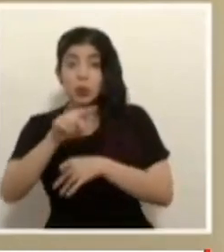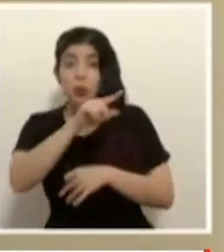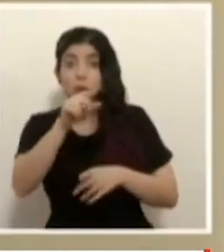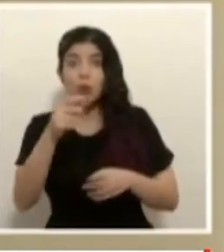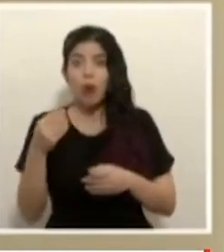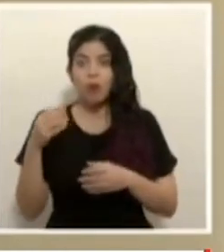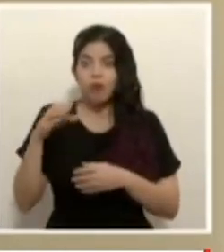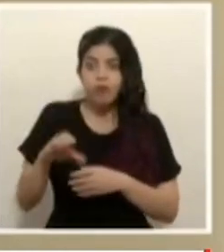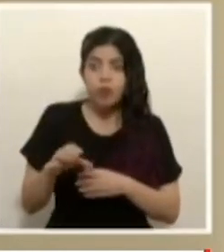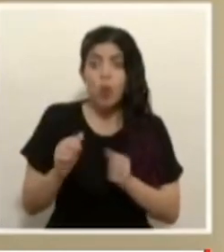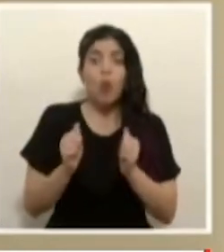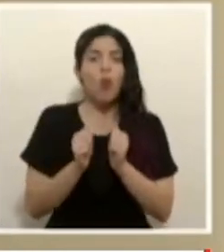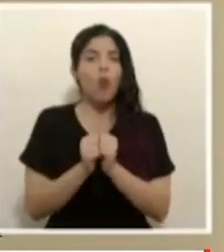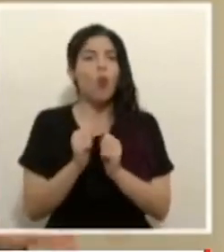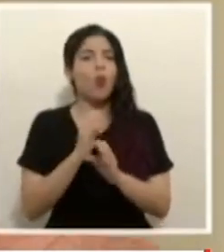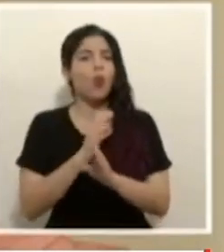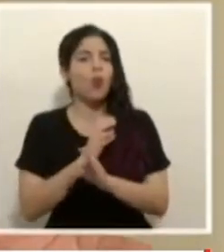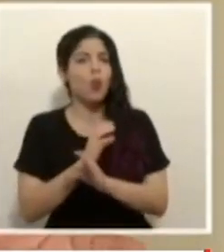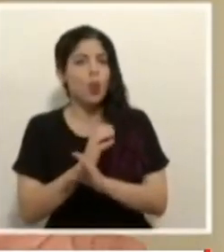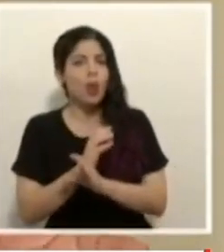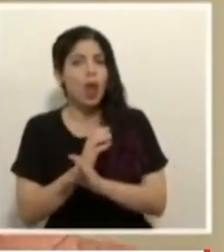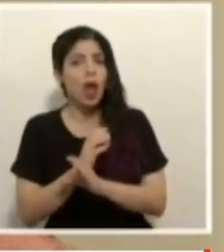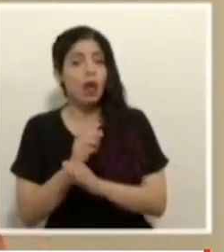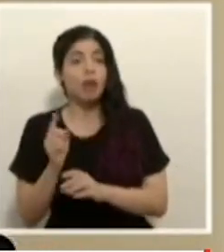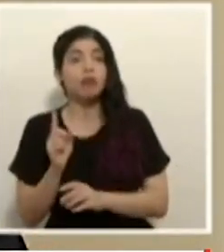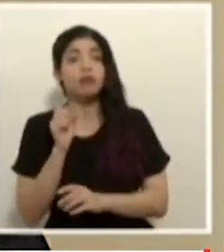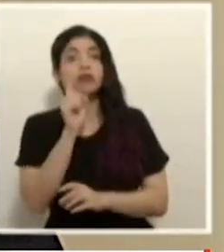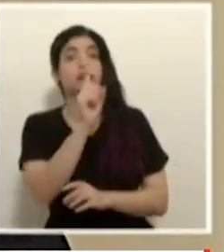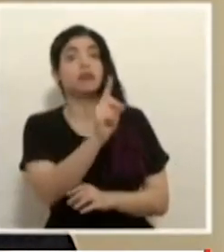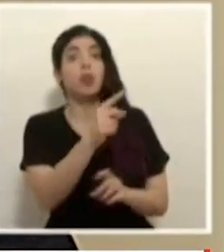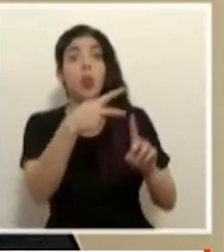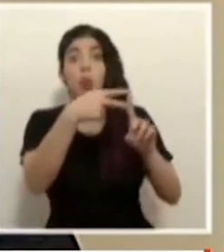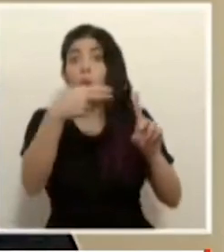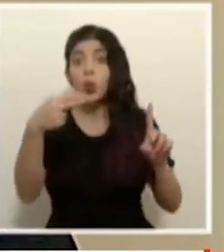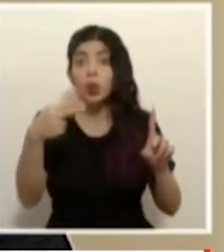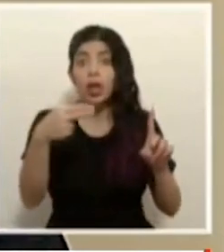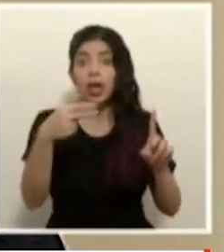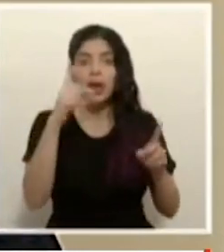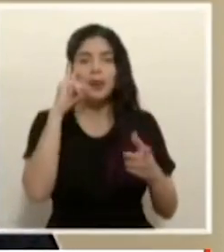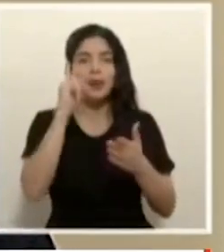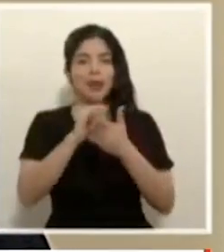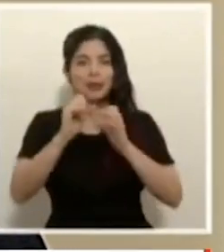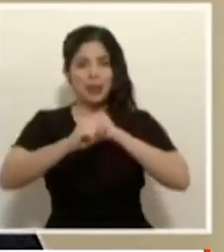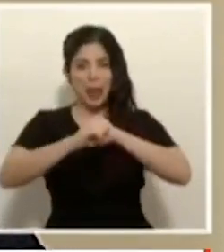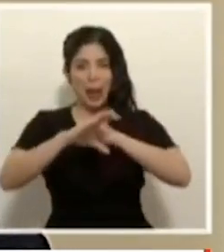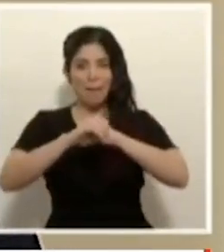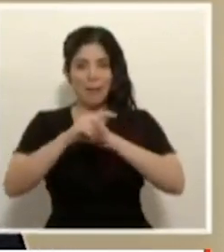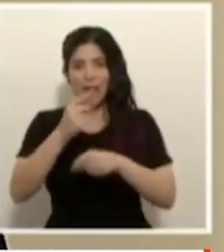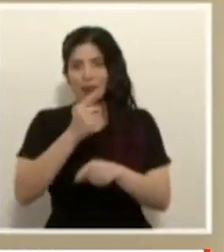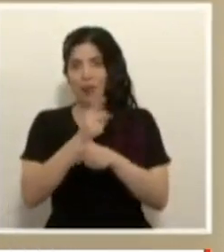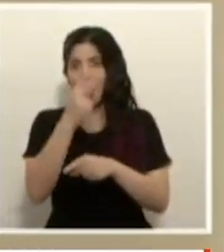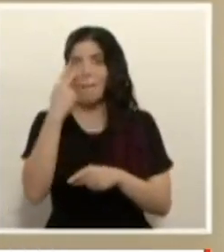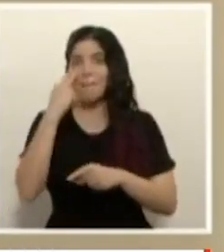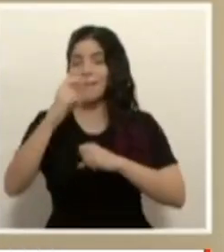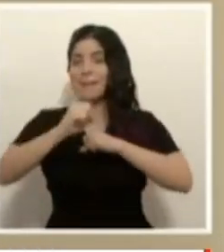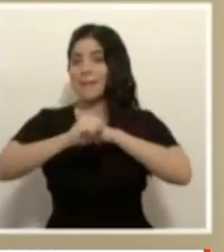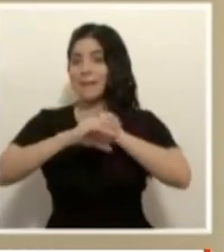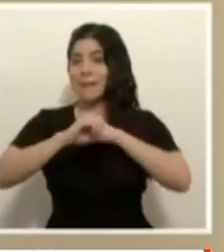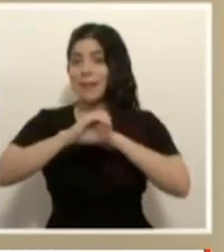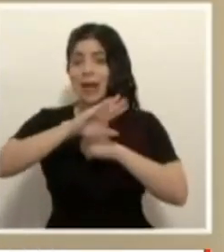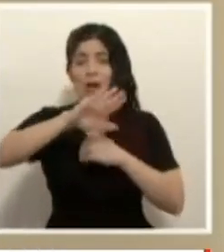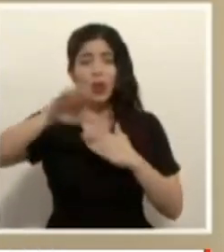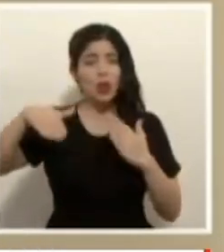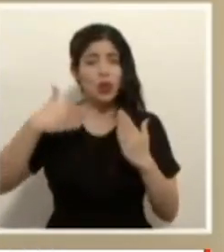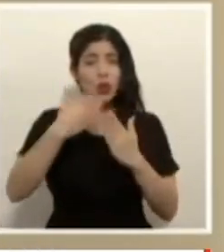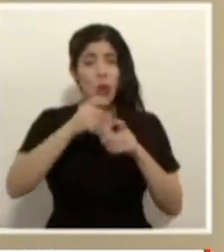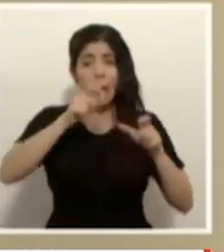y vaya con cuidados a un hotel y por eso la campaña es acertada ustedes ven que en la campaña todos los